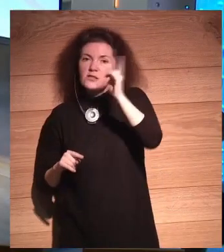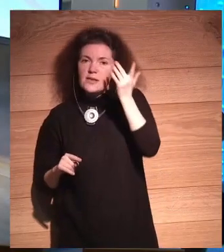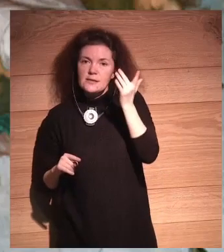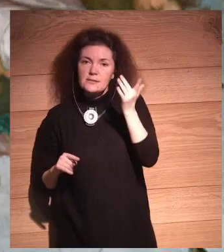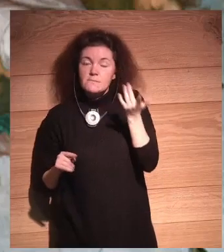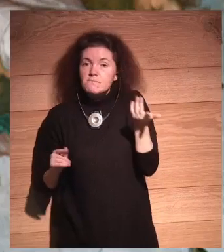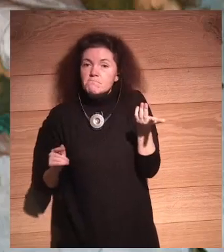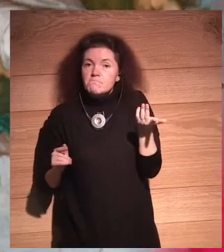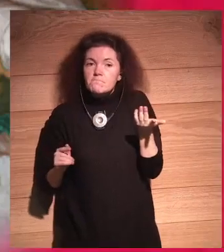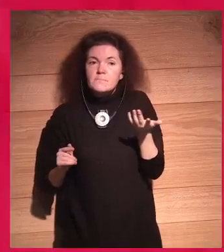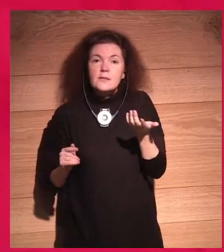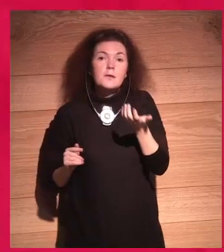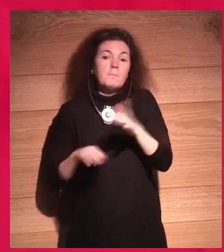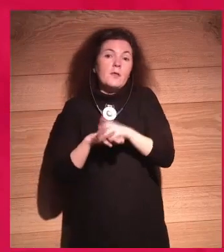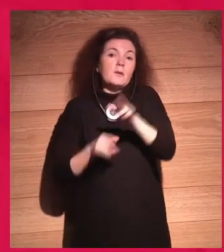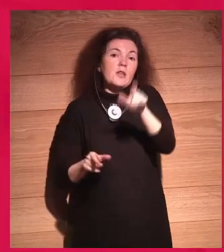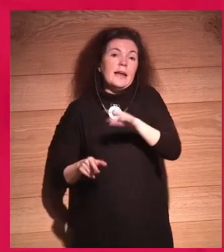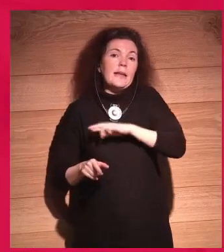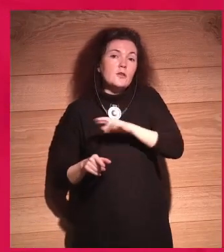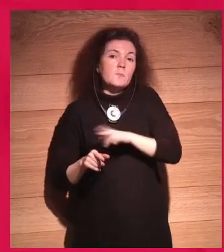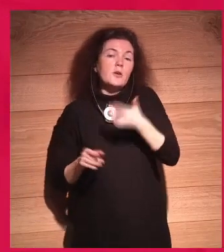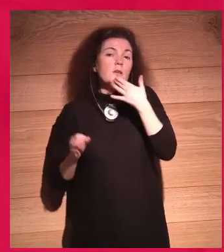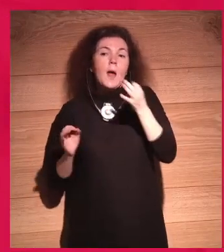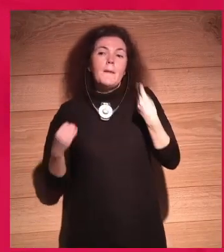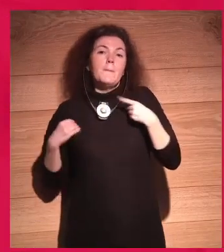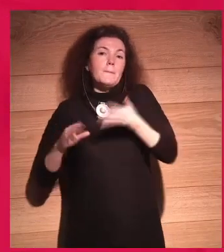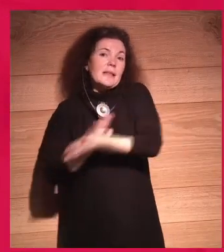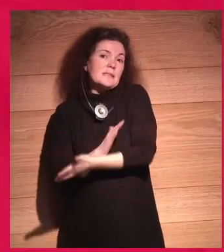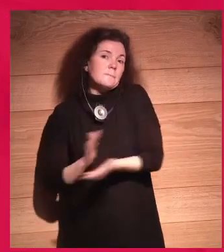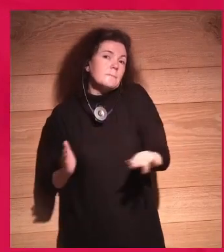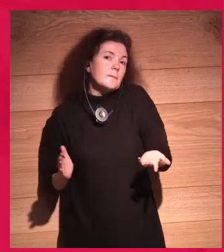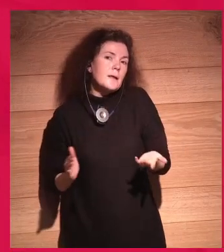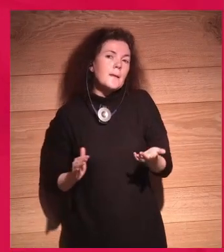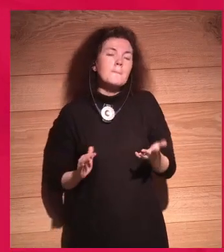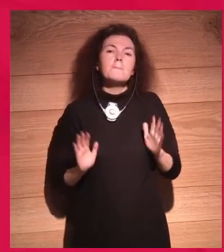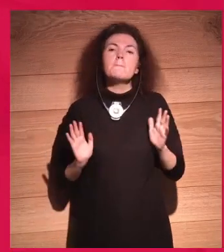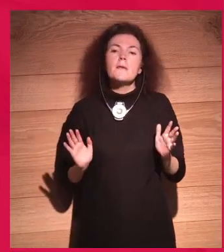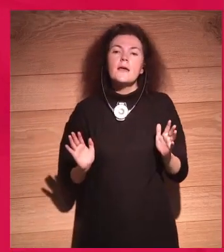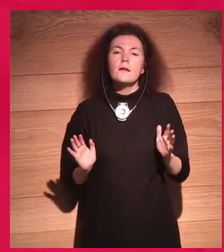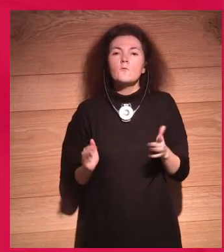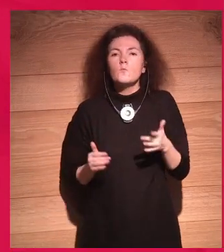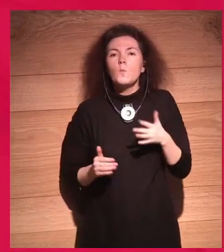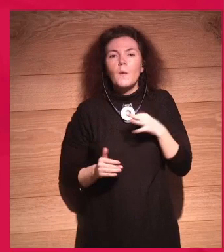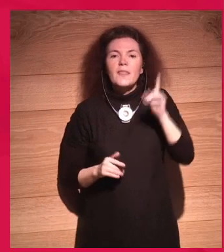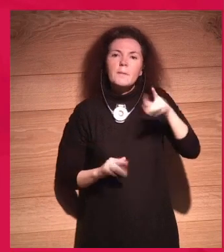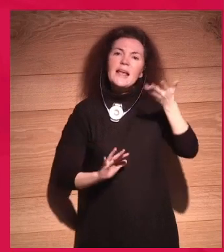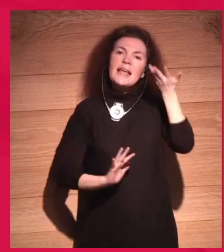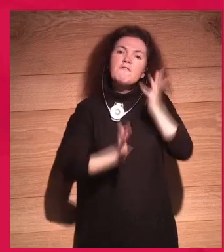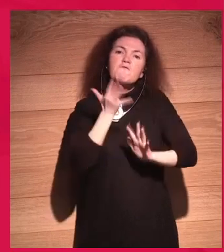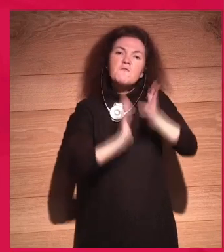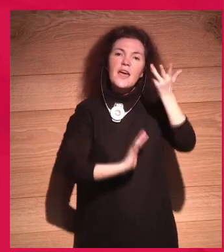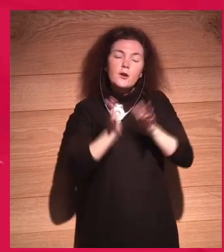Perdón si son religiosos, pero entes sobrenaturales. Pero podríamos, podría ser el infierno,